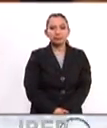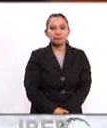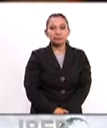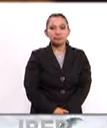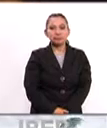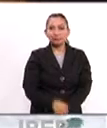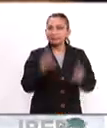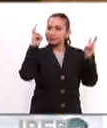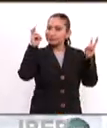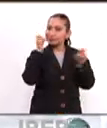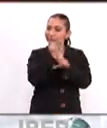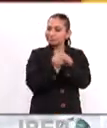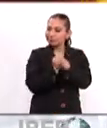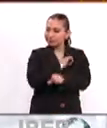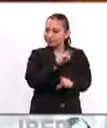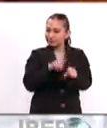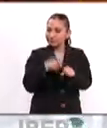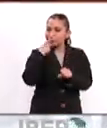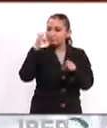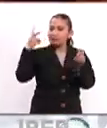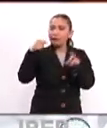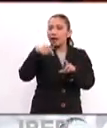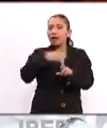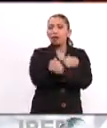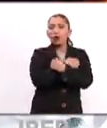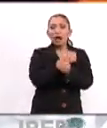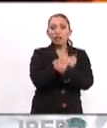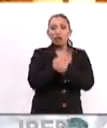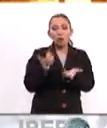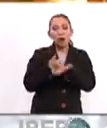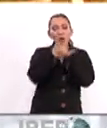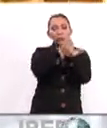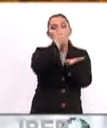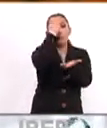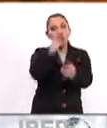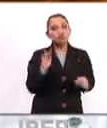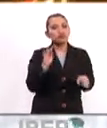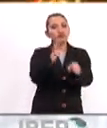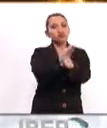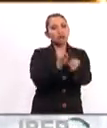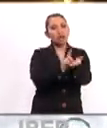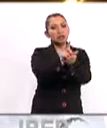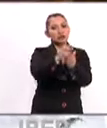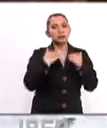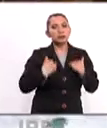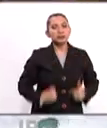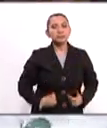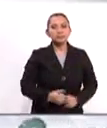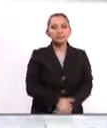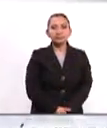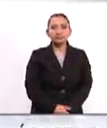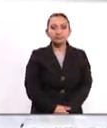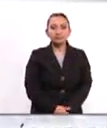En nuestro reportaje especial hablaremos sobre la educación como herramienta para fortalecer los derechos humanos.